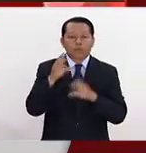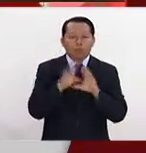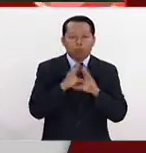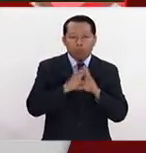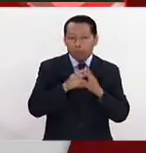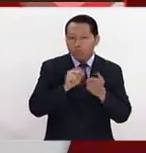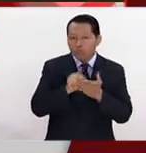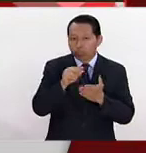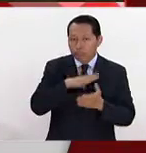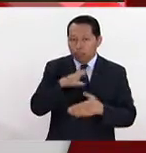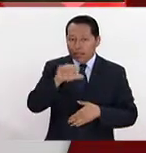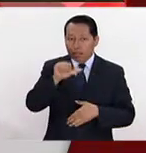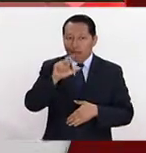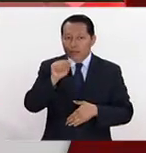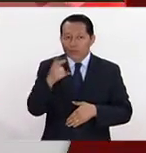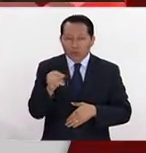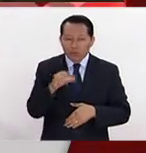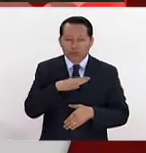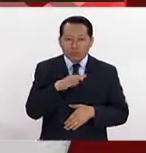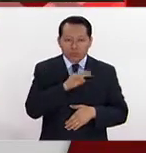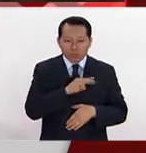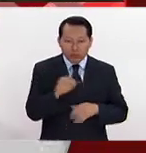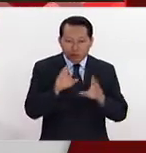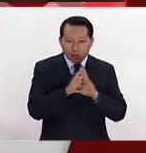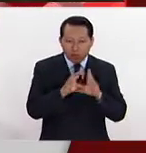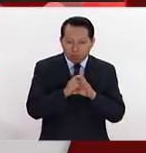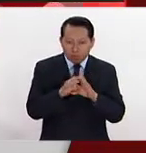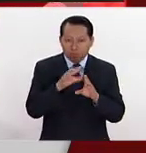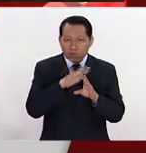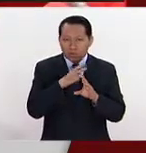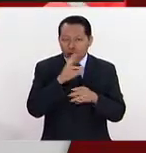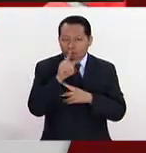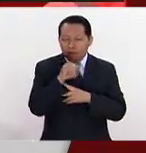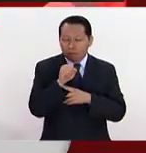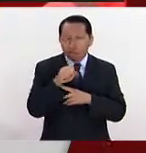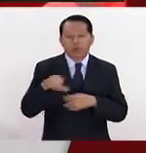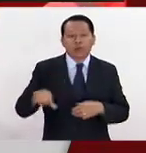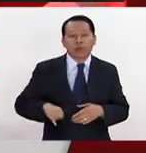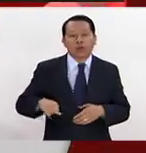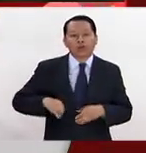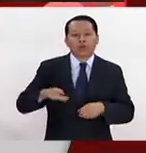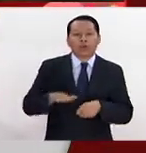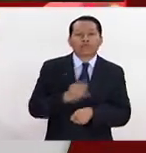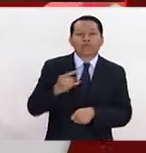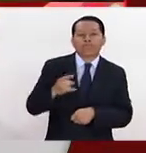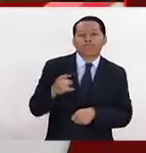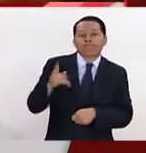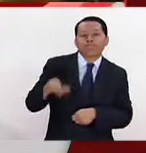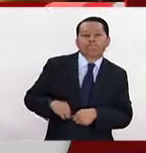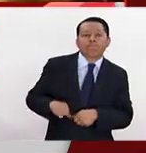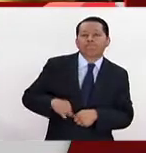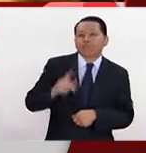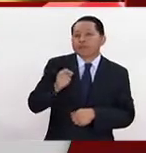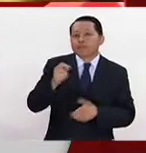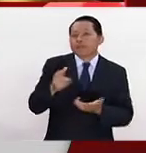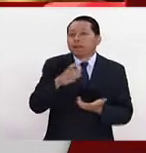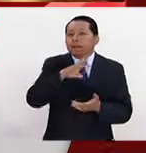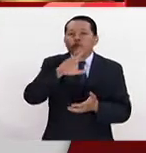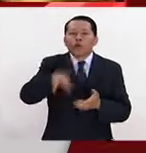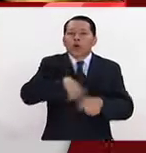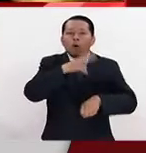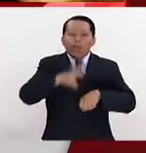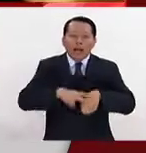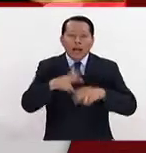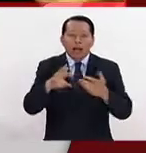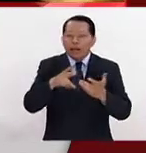pictórica que hace Caraballo, que es un realismo muy interesante porque se interesa en lo más cotidiano, en la materia y